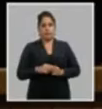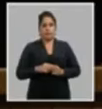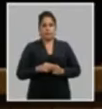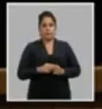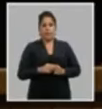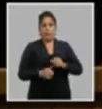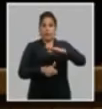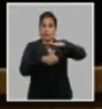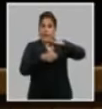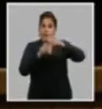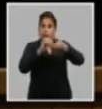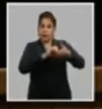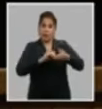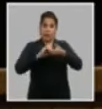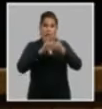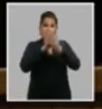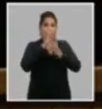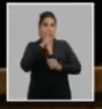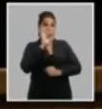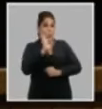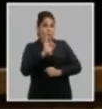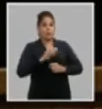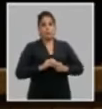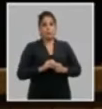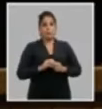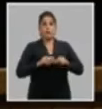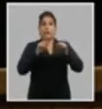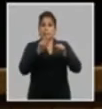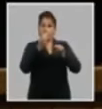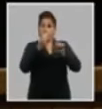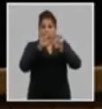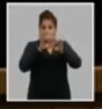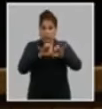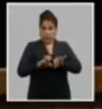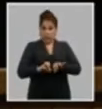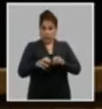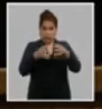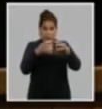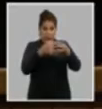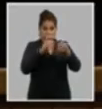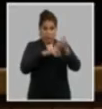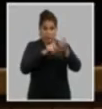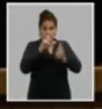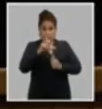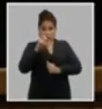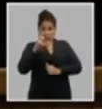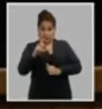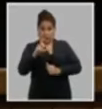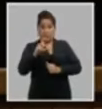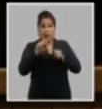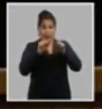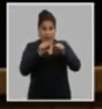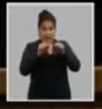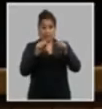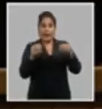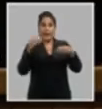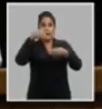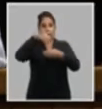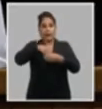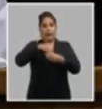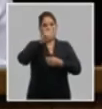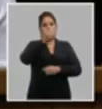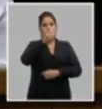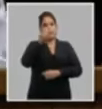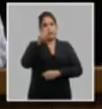presidida por el compañero José Ramón Machado Ventura segundo secretario del comité central estuvo integrada por